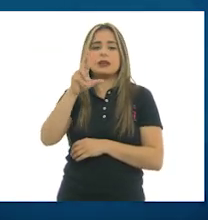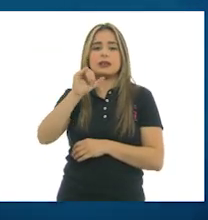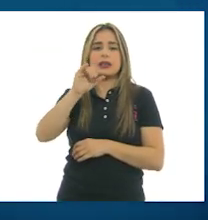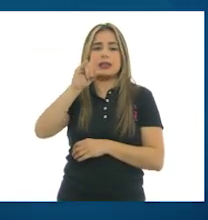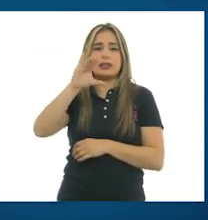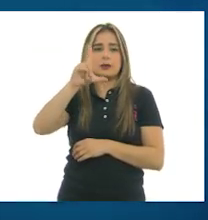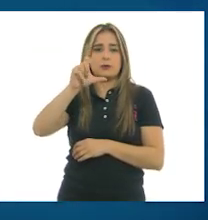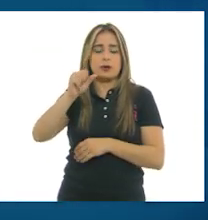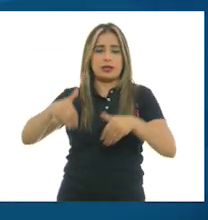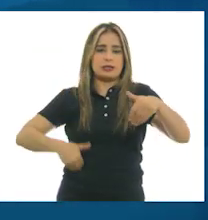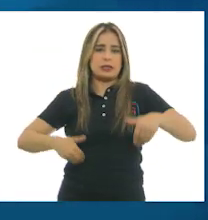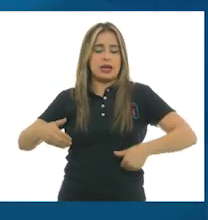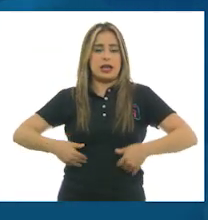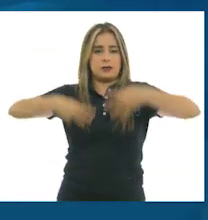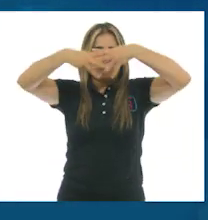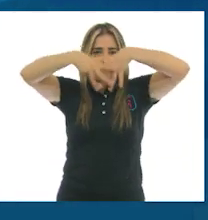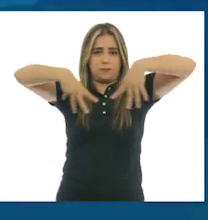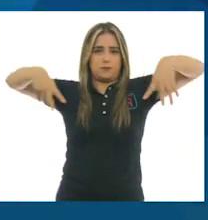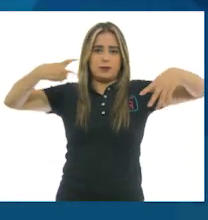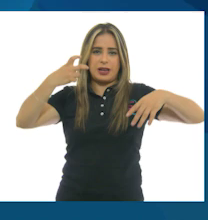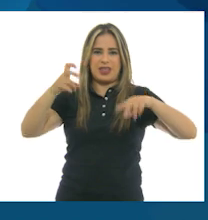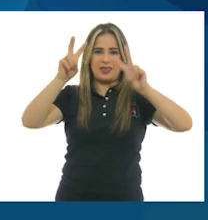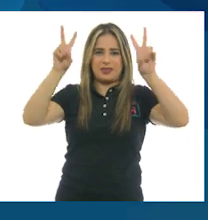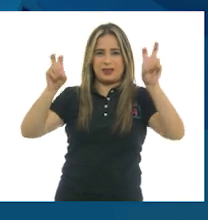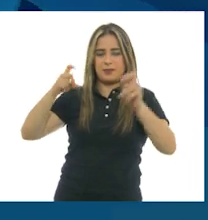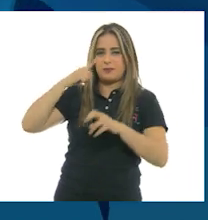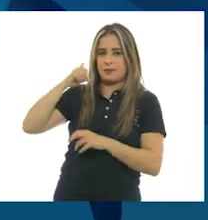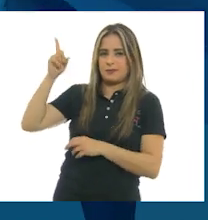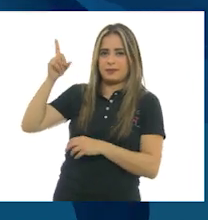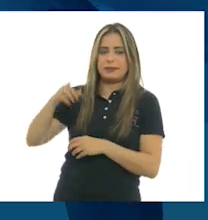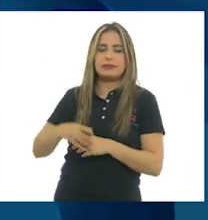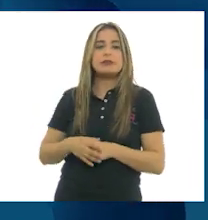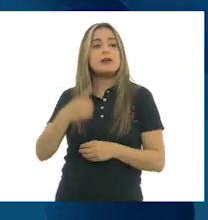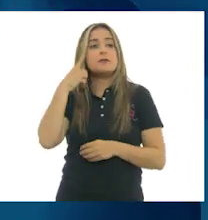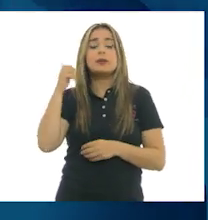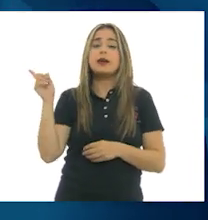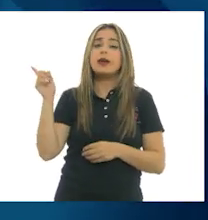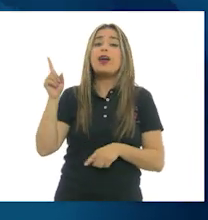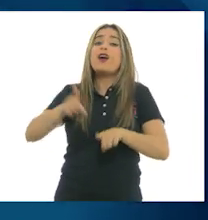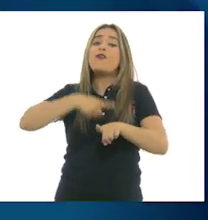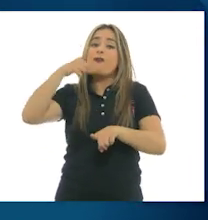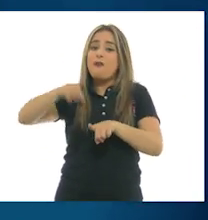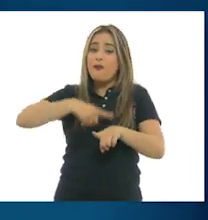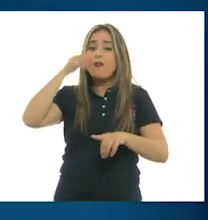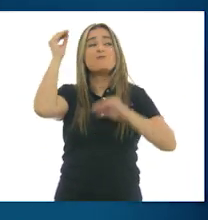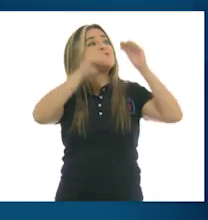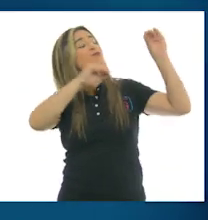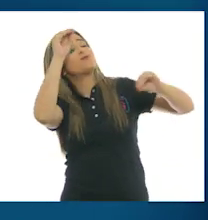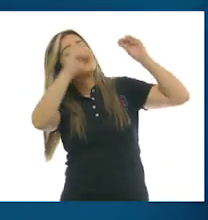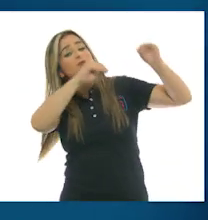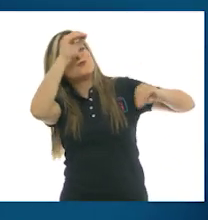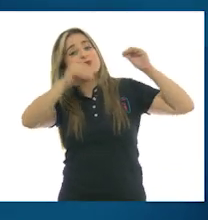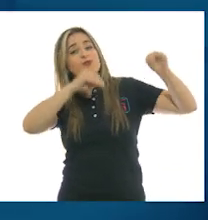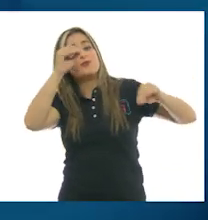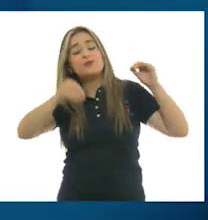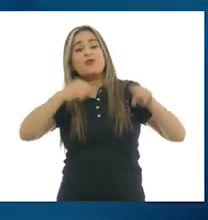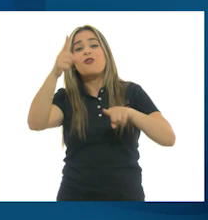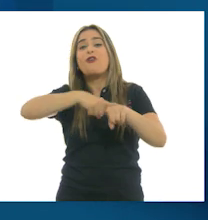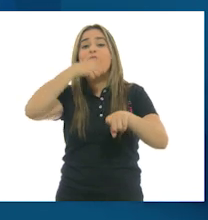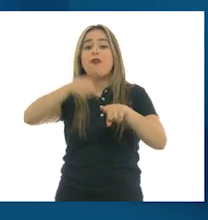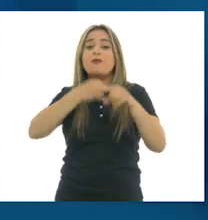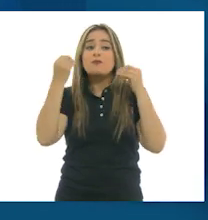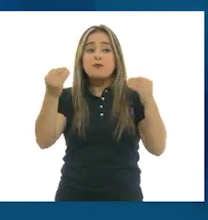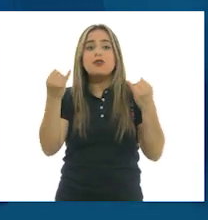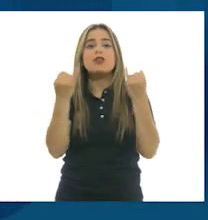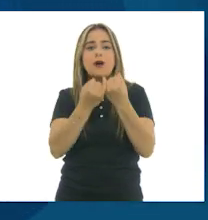ridículas de Muliés. Ve cómo juegan los colores que utilizan en las escenografías con los